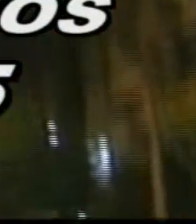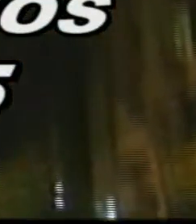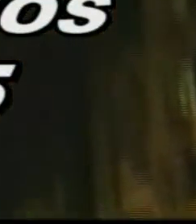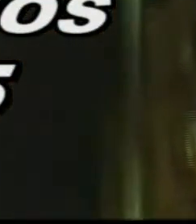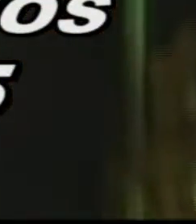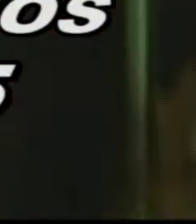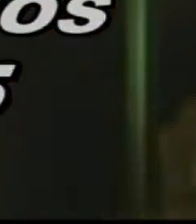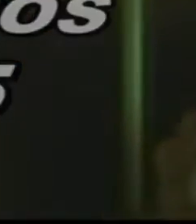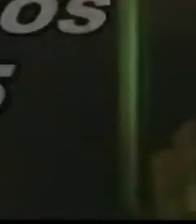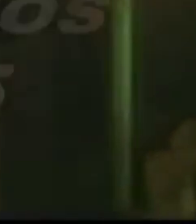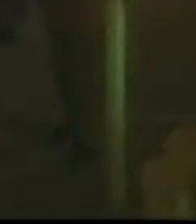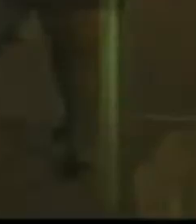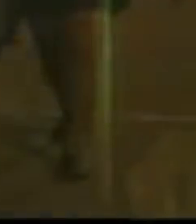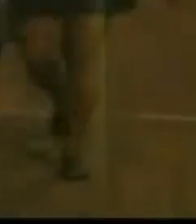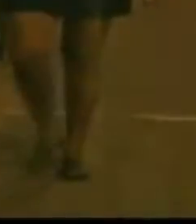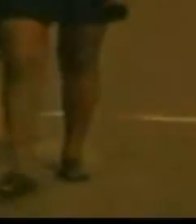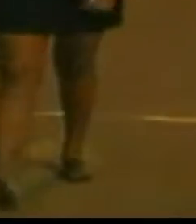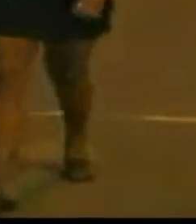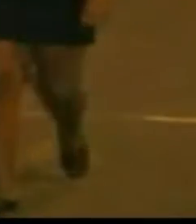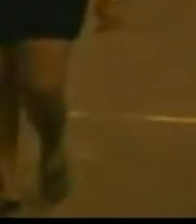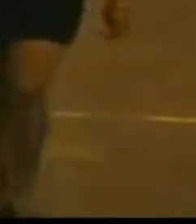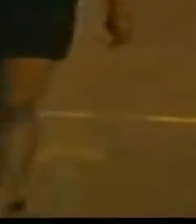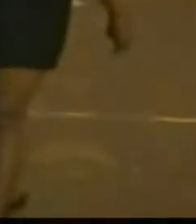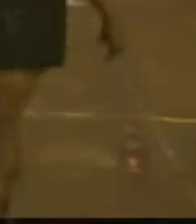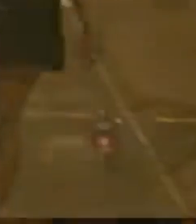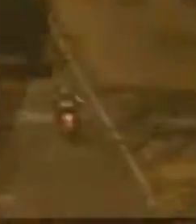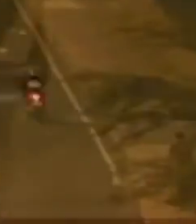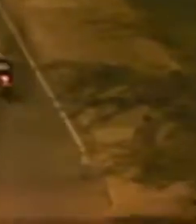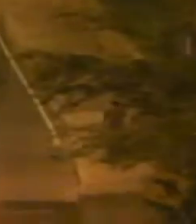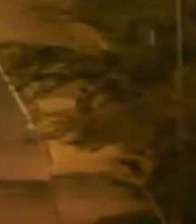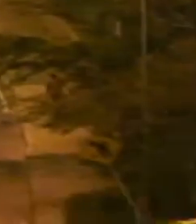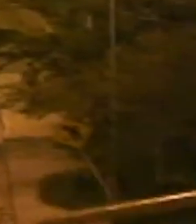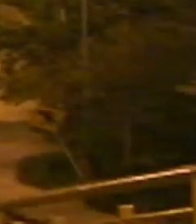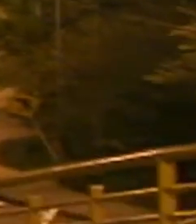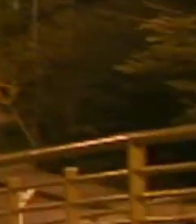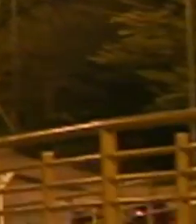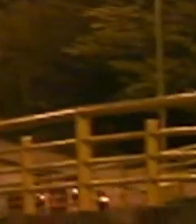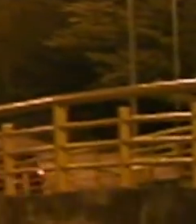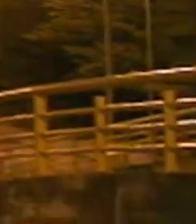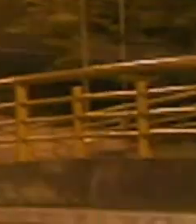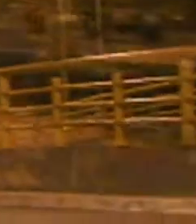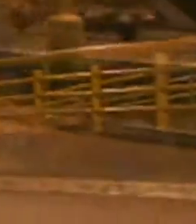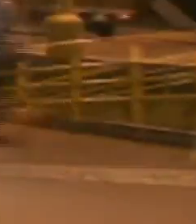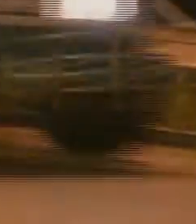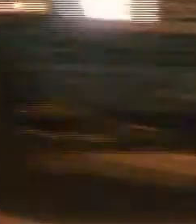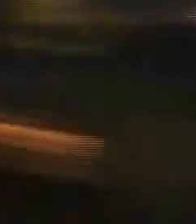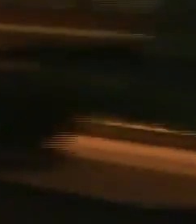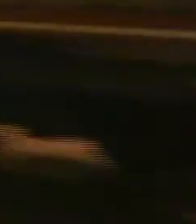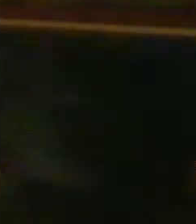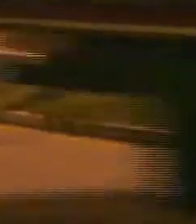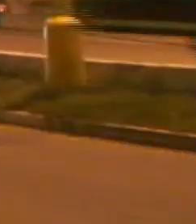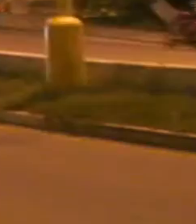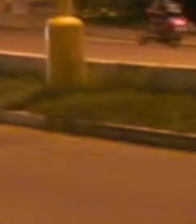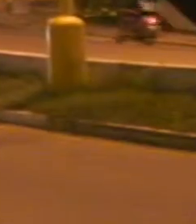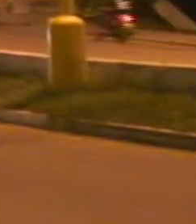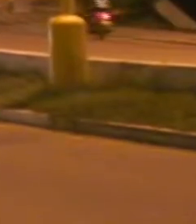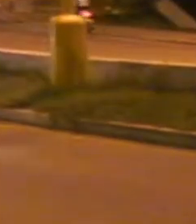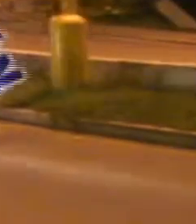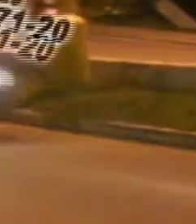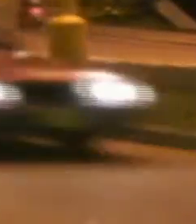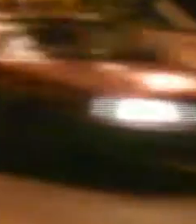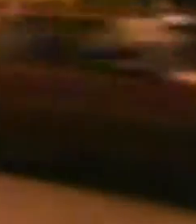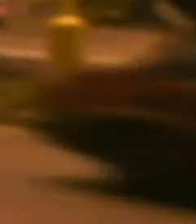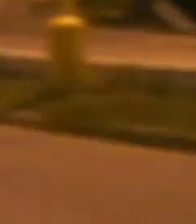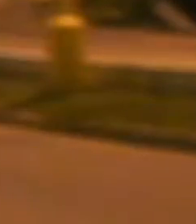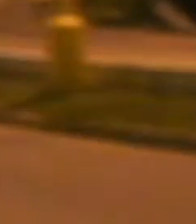611-6285. Que no se apague tu luz. Iluminación Yariguíes, la empresa de alumbrado público